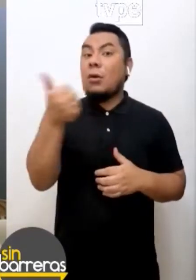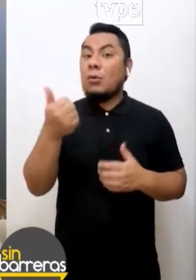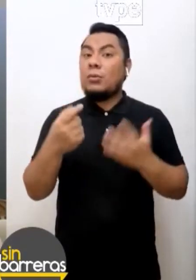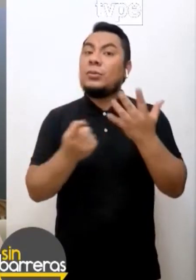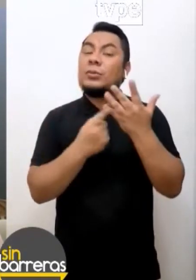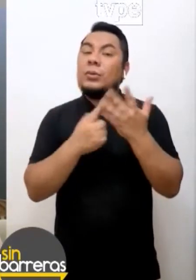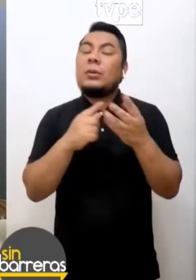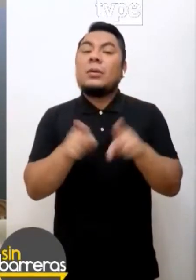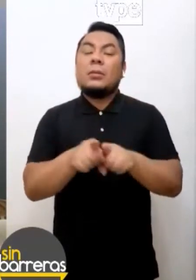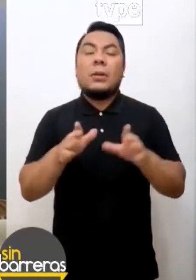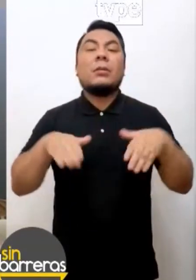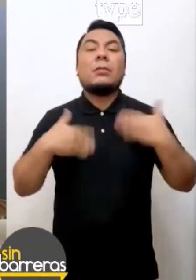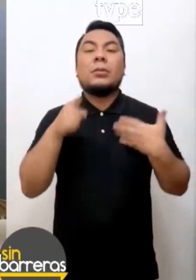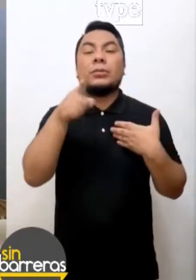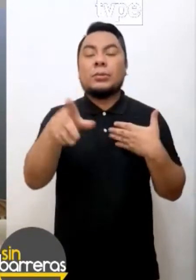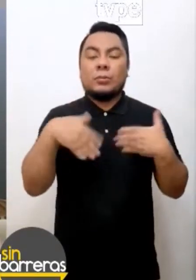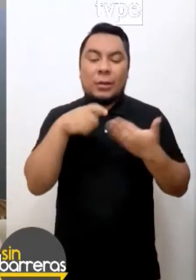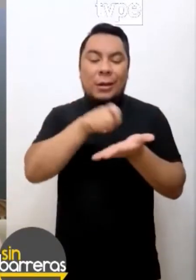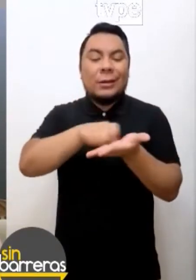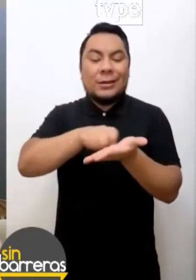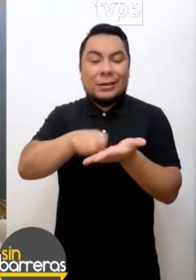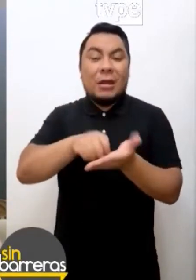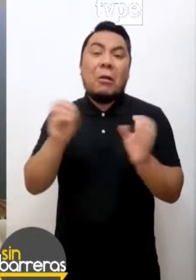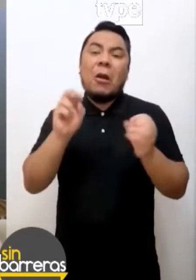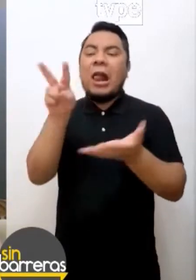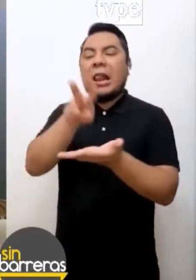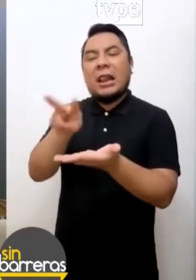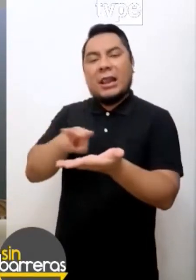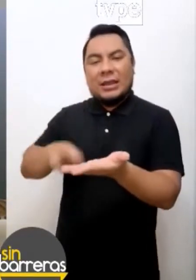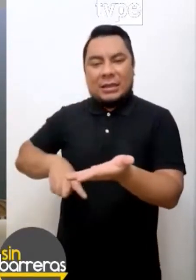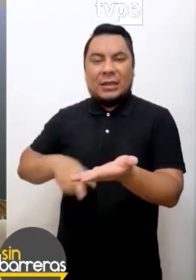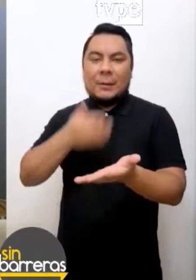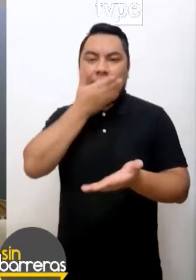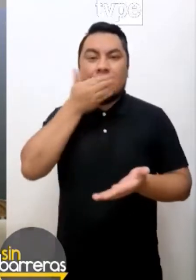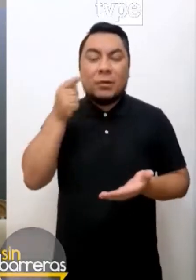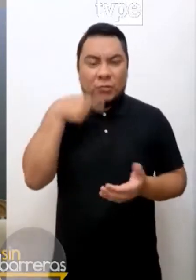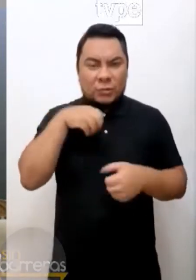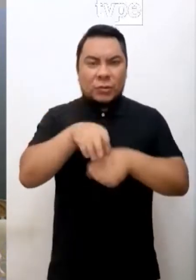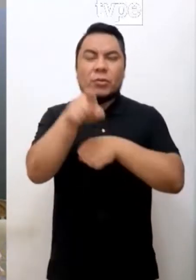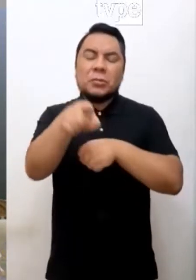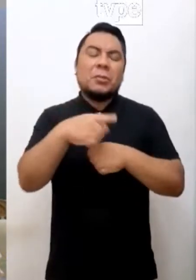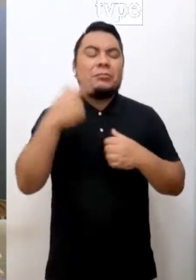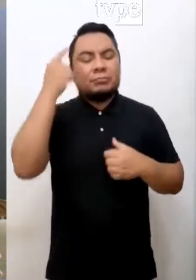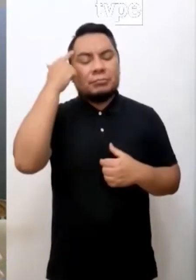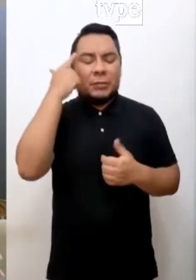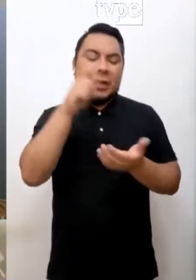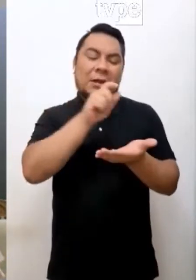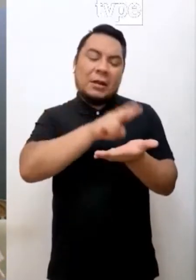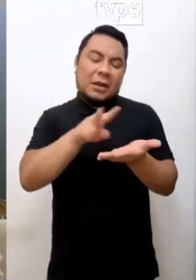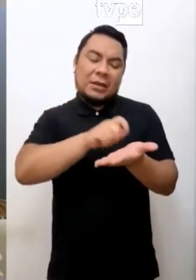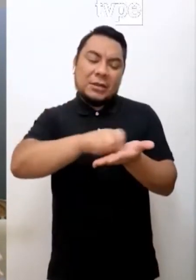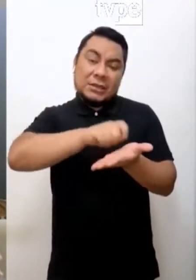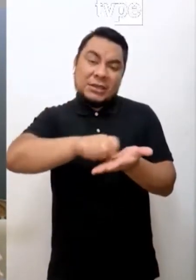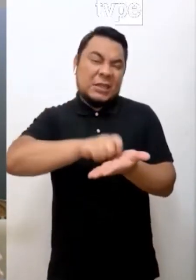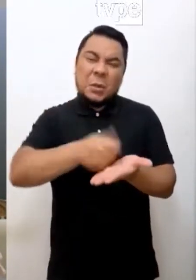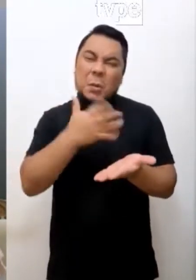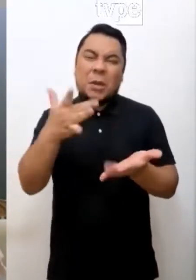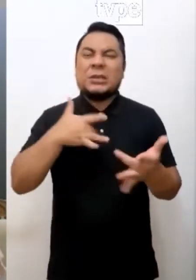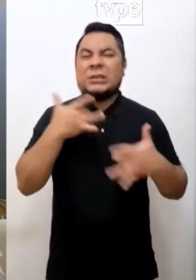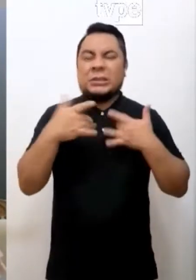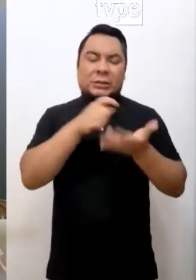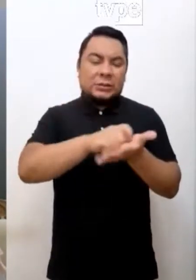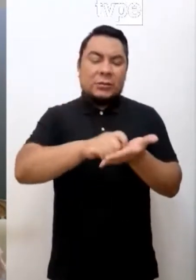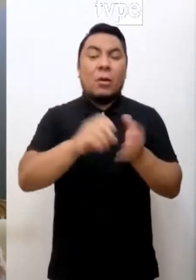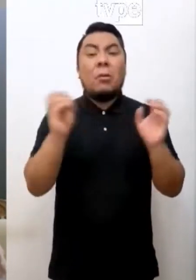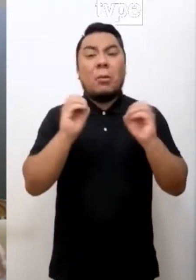aliviar la ansiedad es que podamos escribir o leer, ¿no? Siempre te recomiendo que puedas escribir tus sentimientos o que puedas